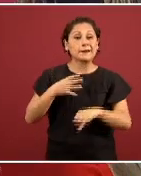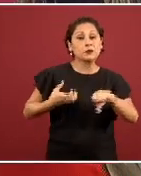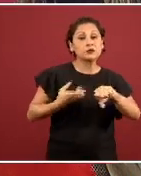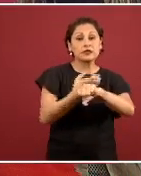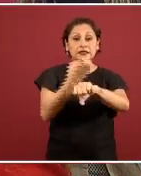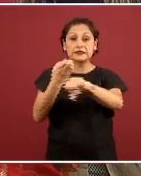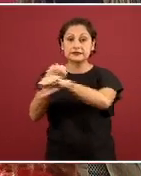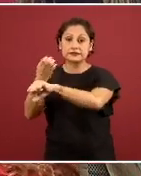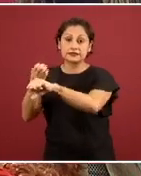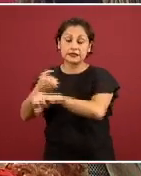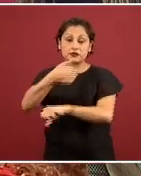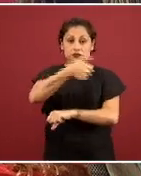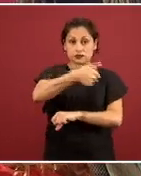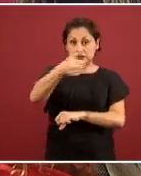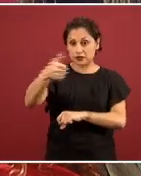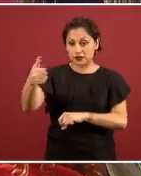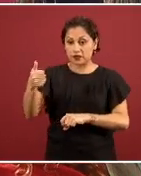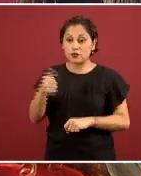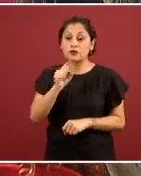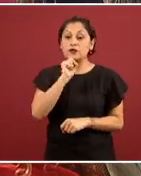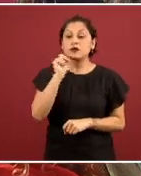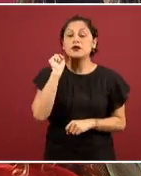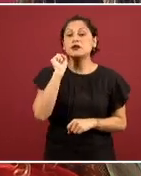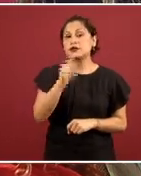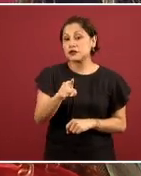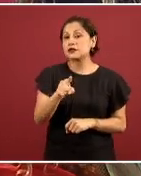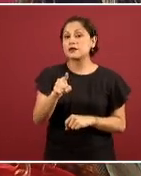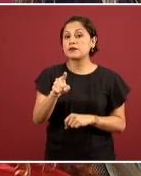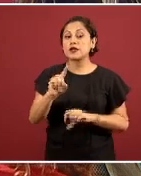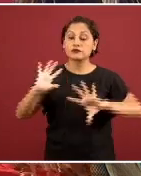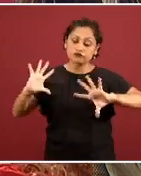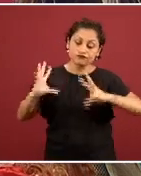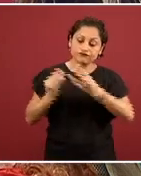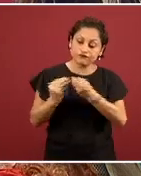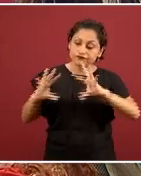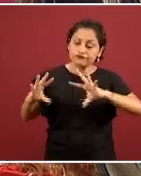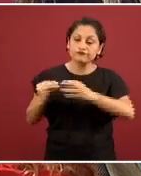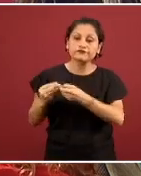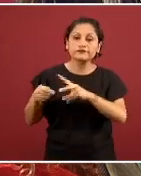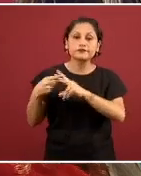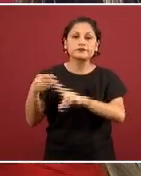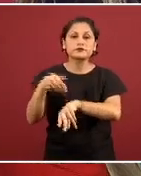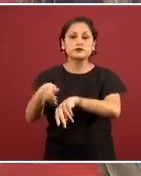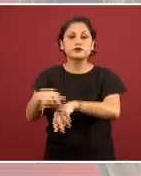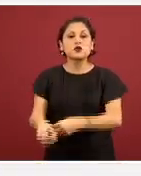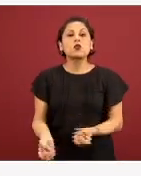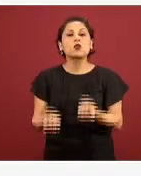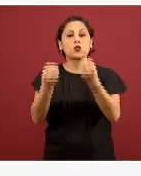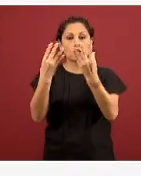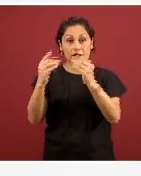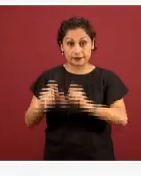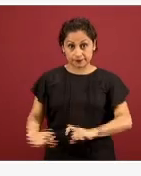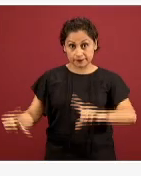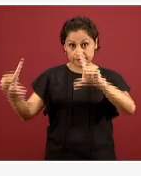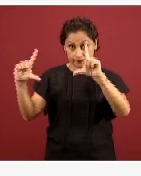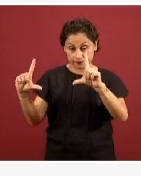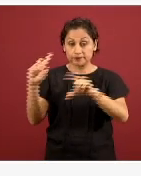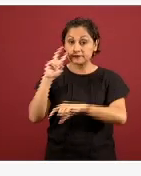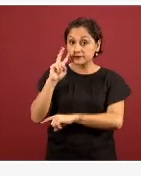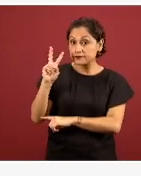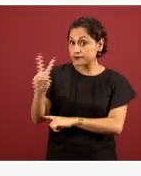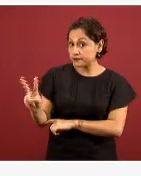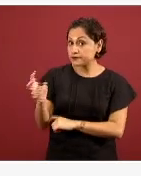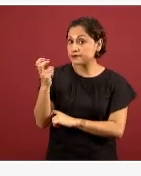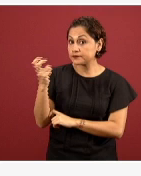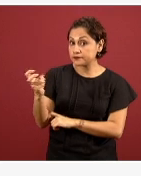y también por tasa de incidencia acumulada. Vamos a usar ya de ahora adelante en esta gráfica, porque esta gráfica nos da